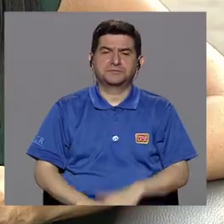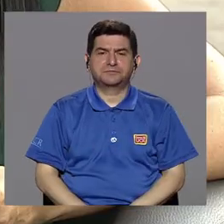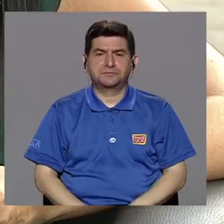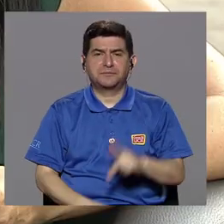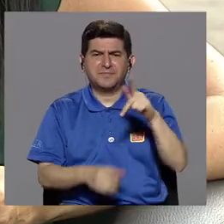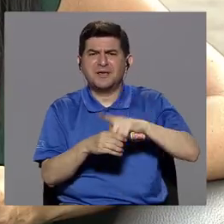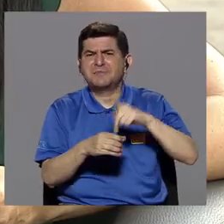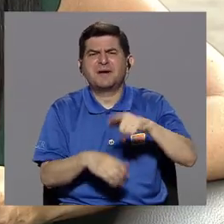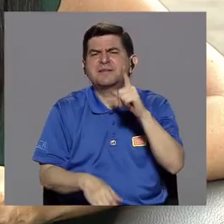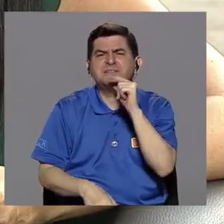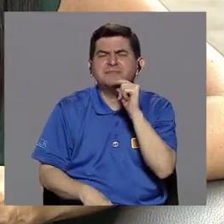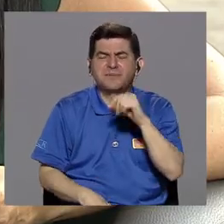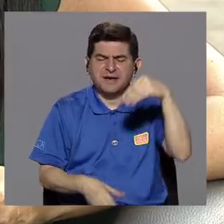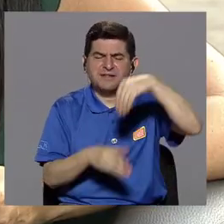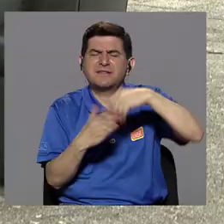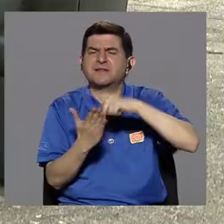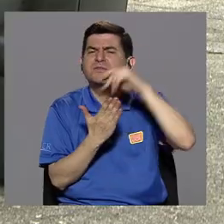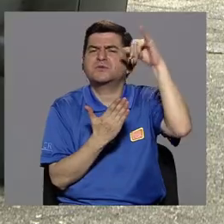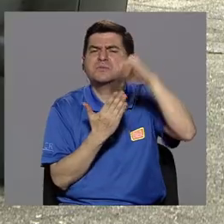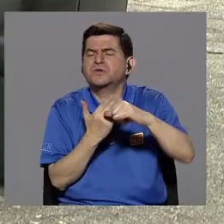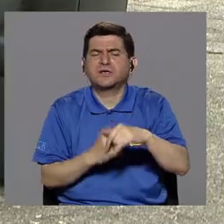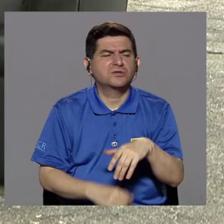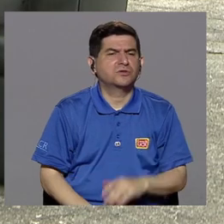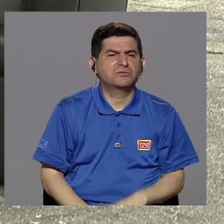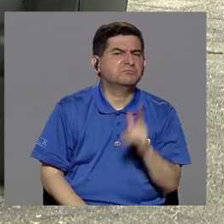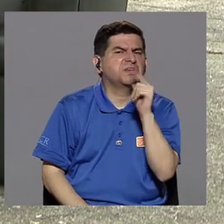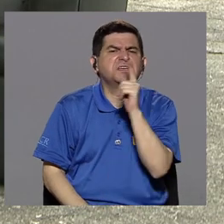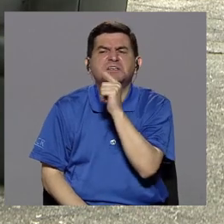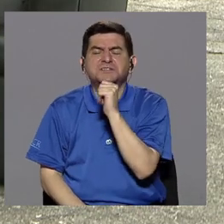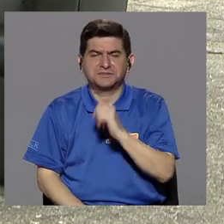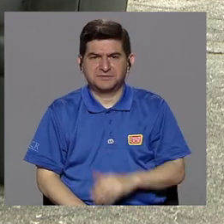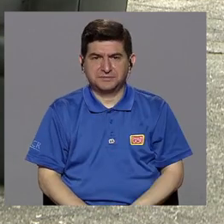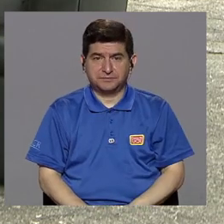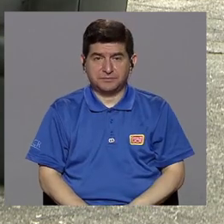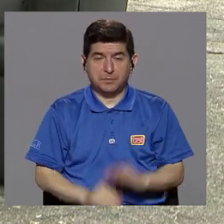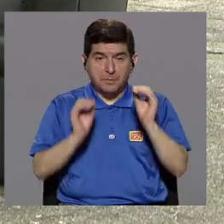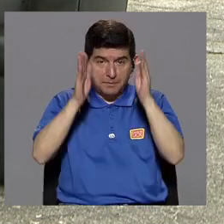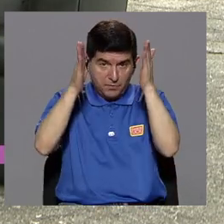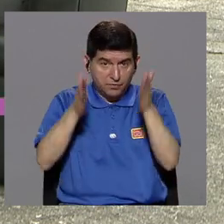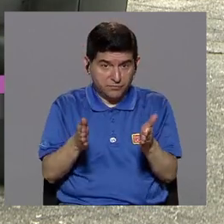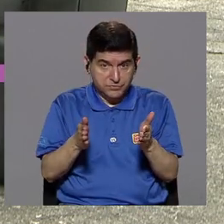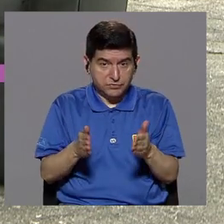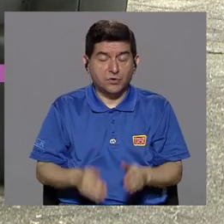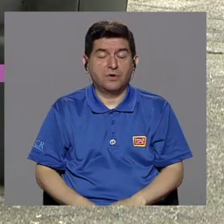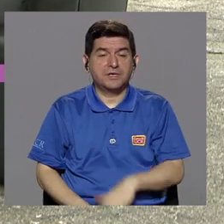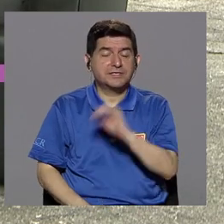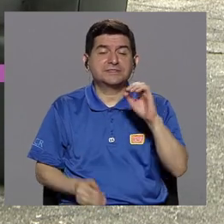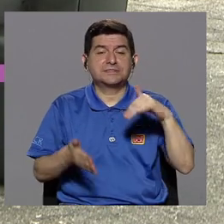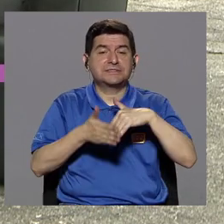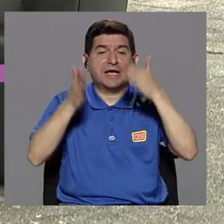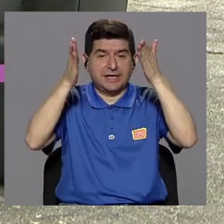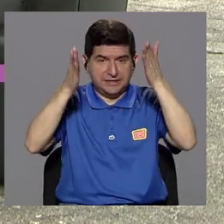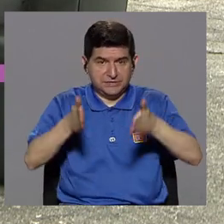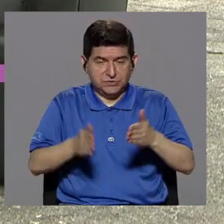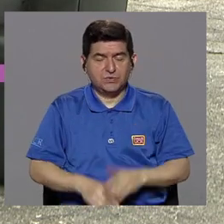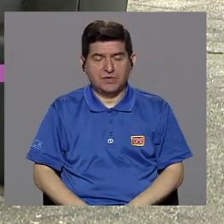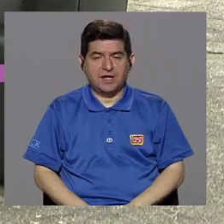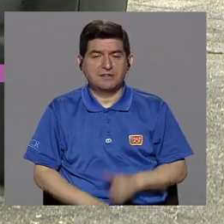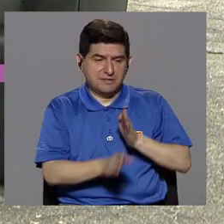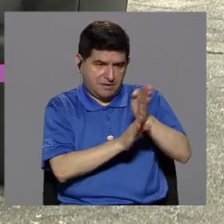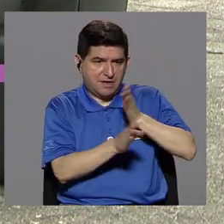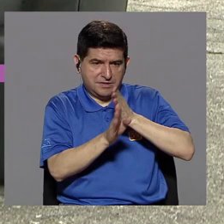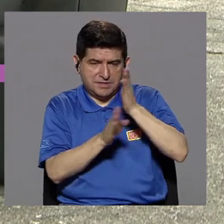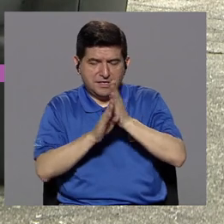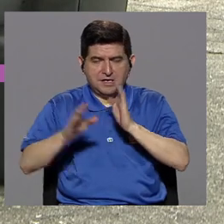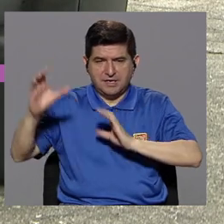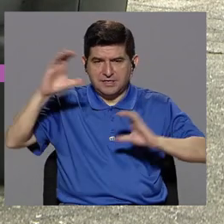¿Quiénes participan en este proyecto? Bien, principalmente docentes y estudiantes de las